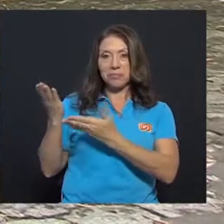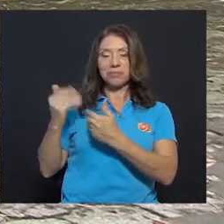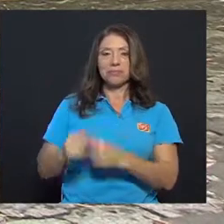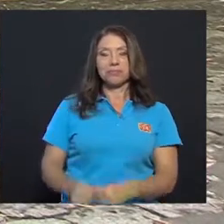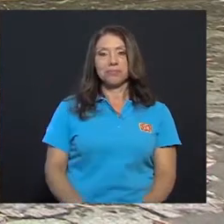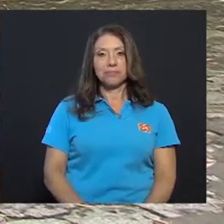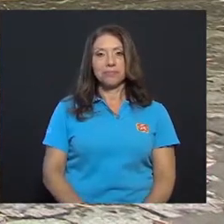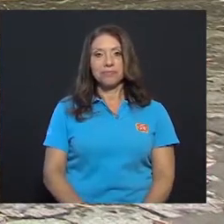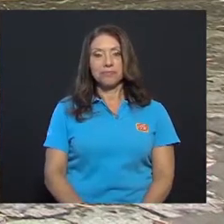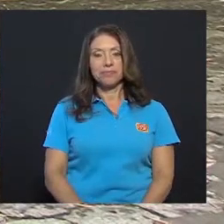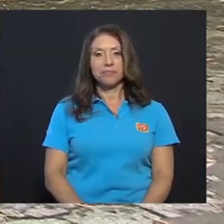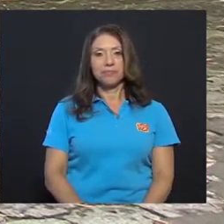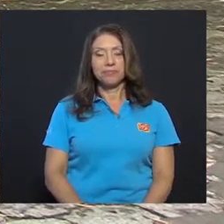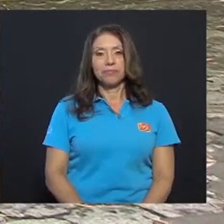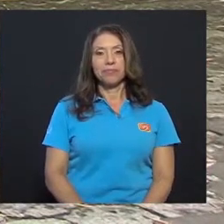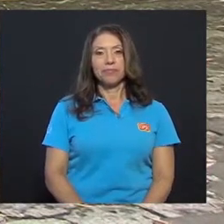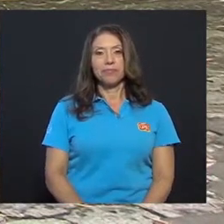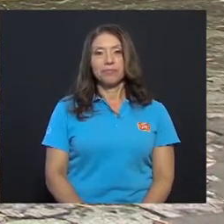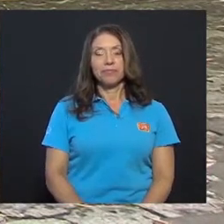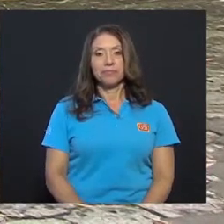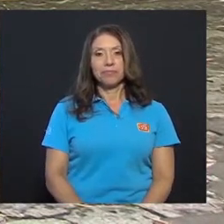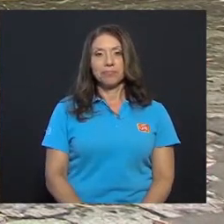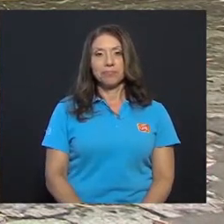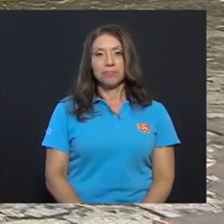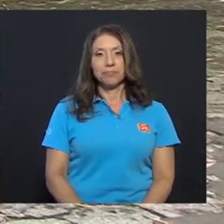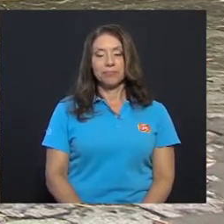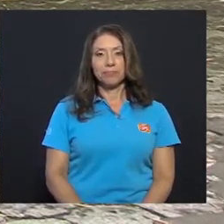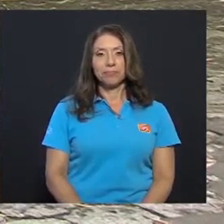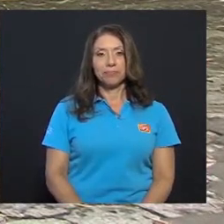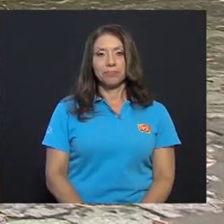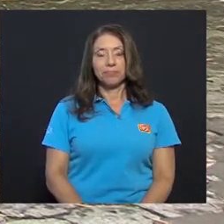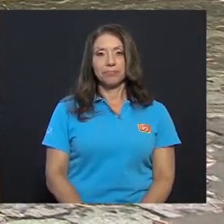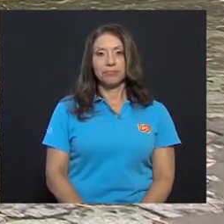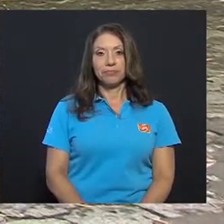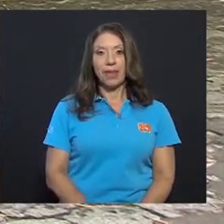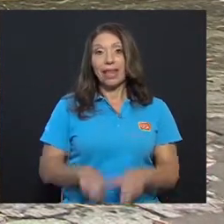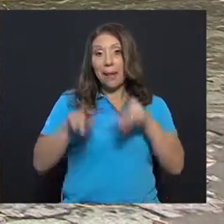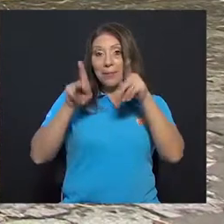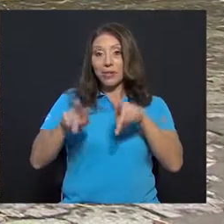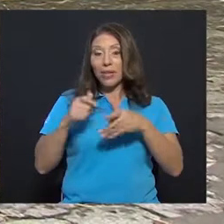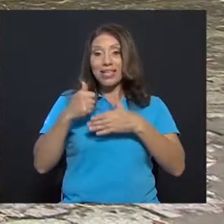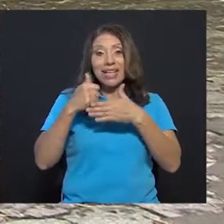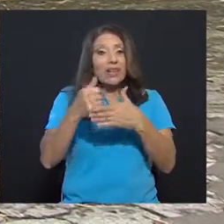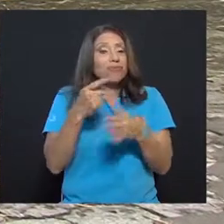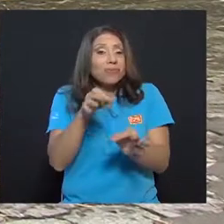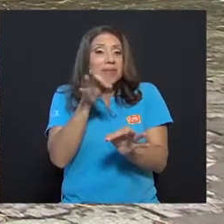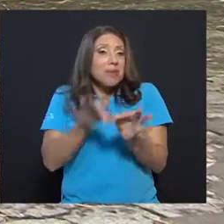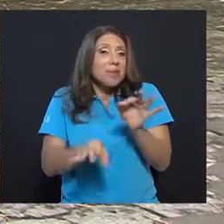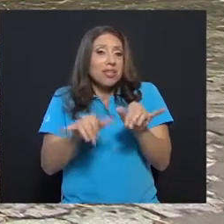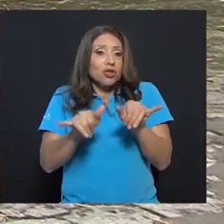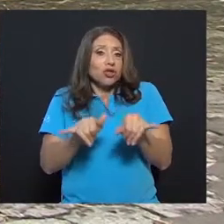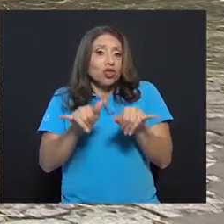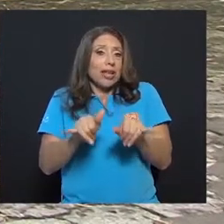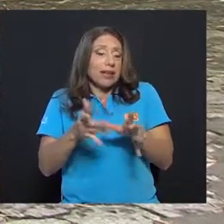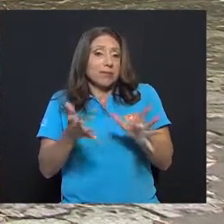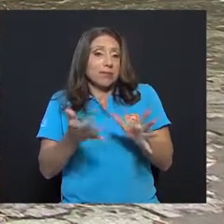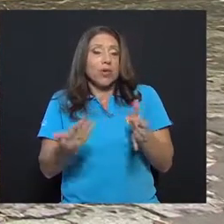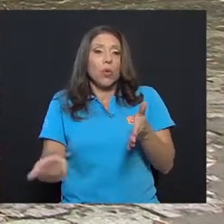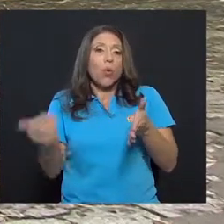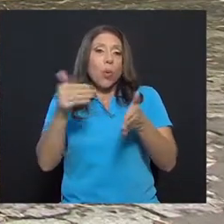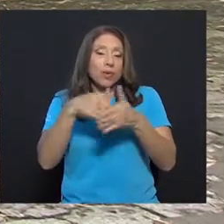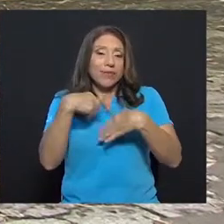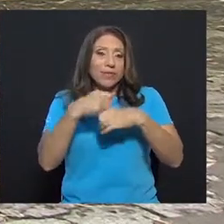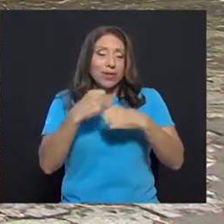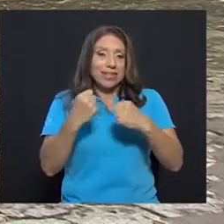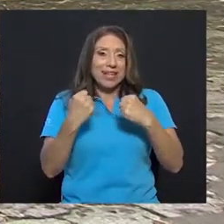pasa por el otro, la pasa por ahí, por otra pierna, por la pierna derecha y la persona que está ayudando simplemente sostiene y volvemos a hacer el